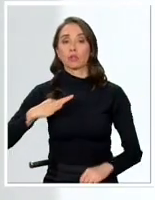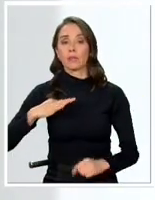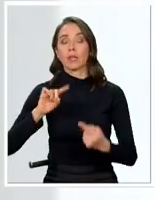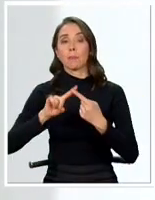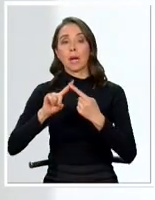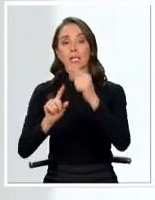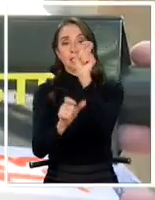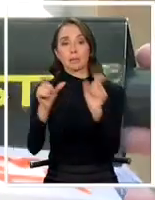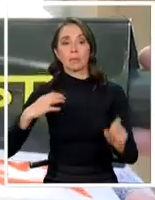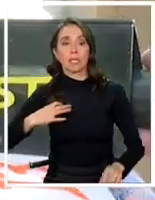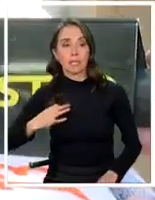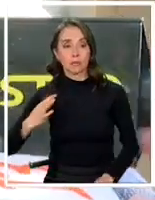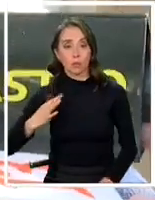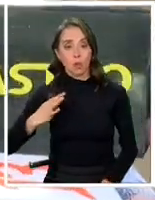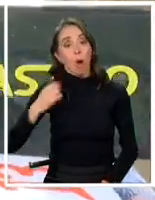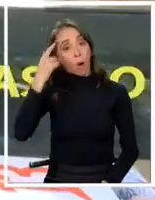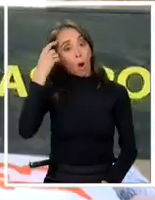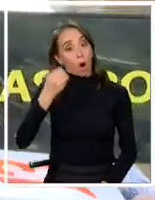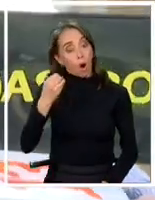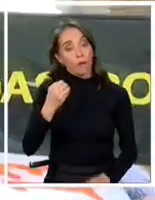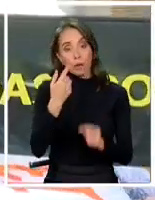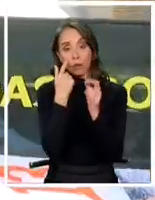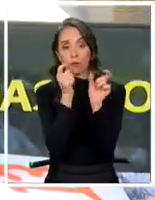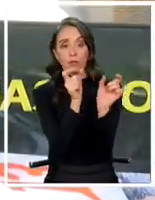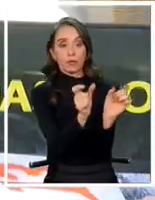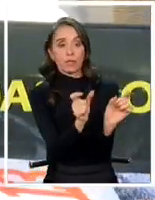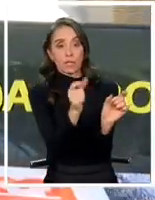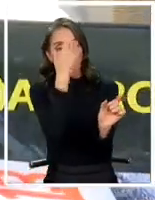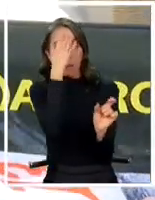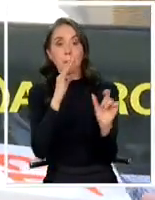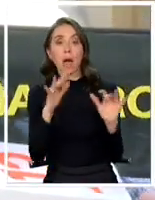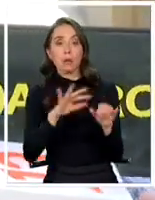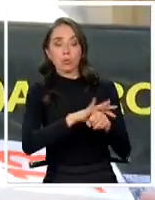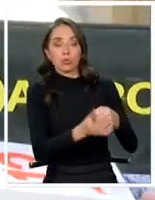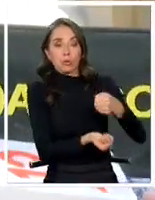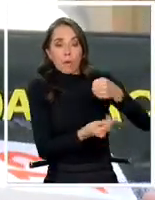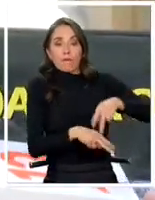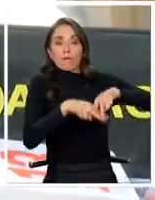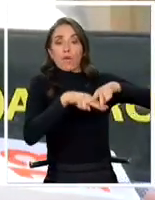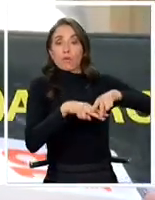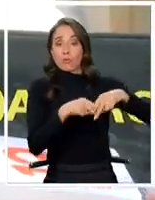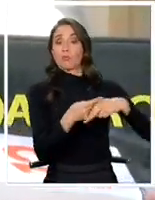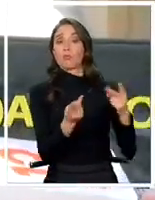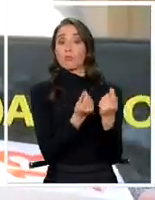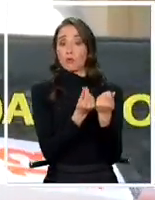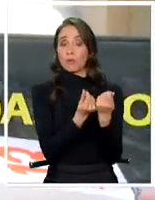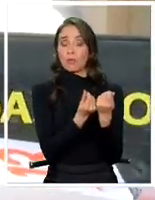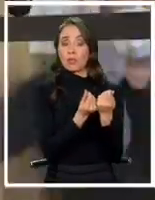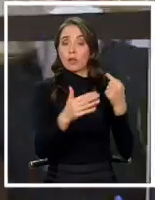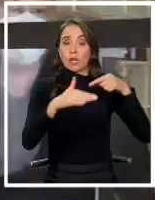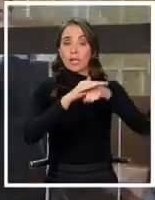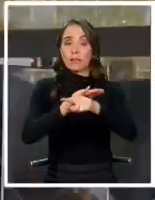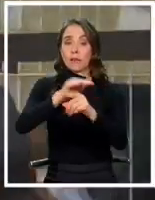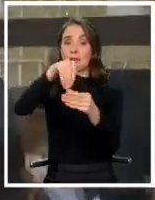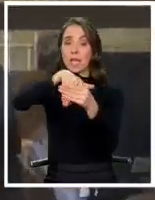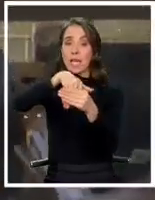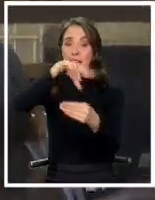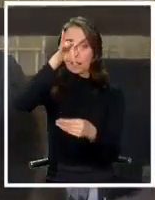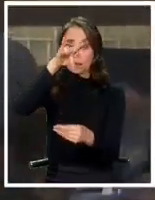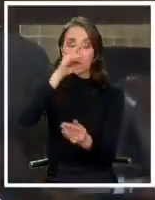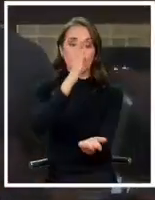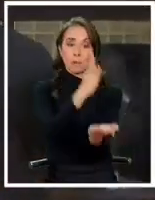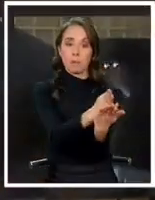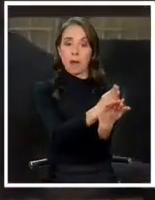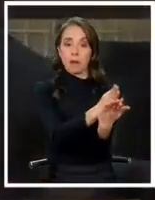participación de la ciudadanía. Obviamente, cuando hay que fiscalizar el mal uso de los recursos públicos y el intervencionismo electoral, vamos a ser